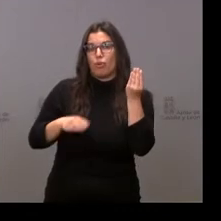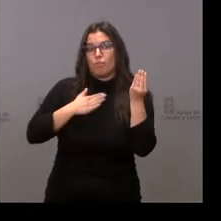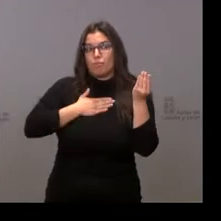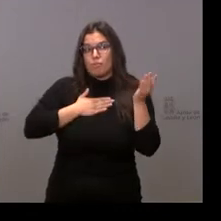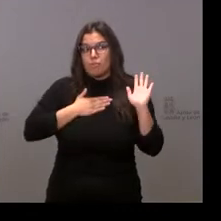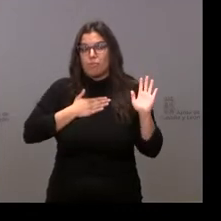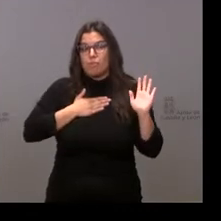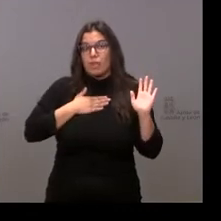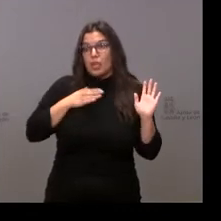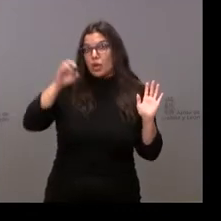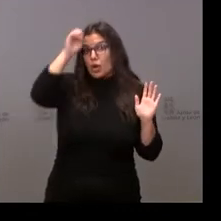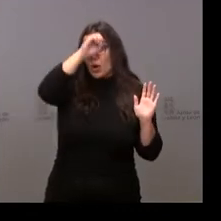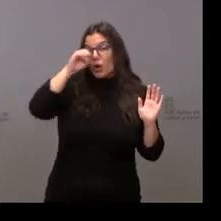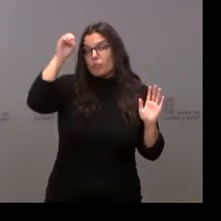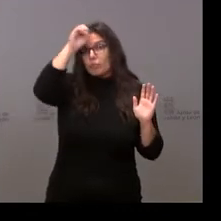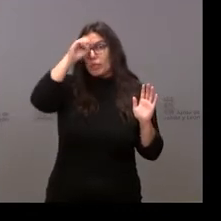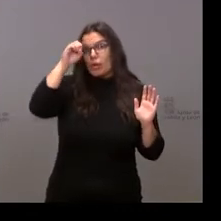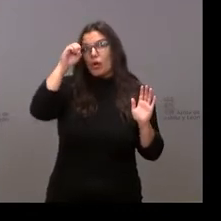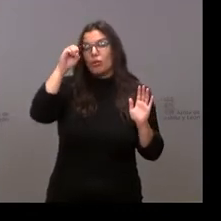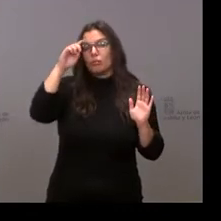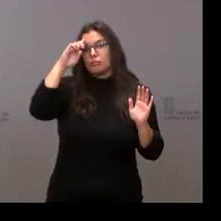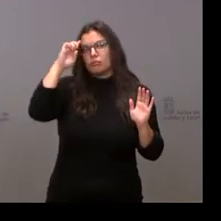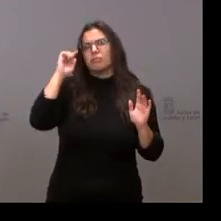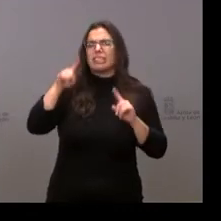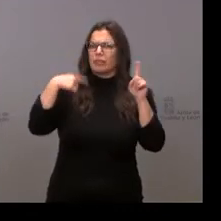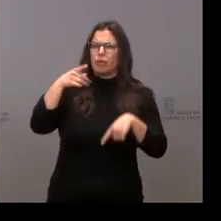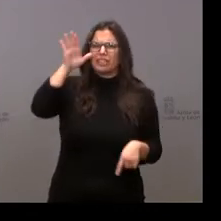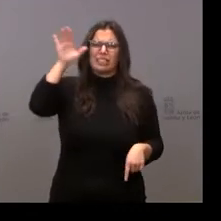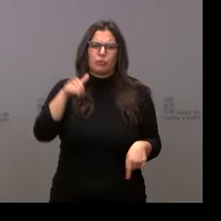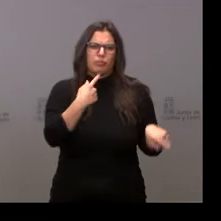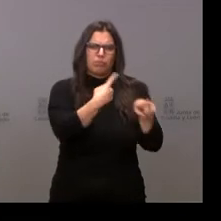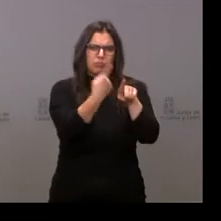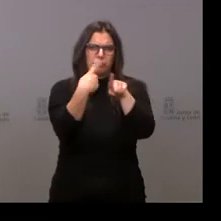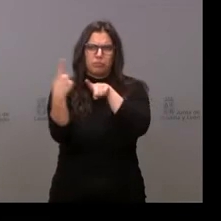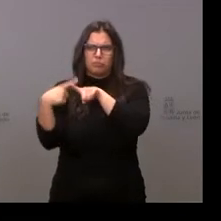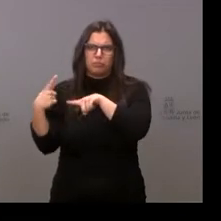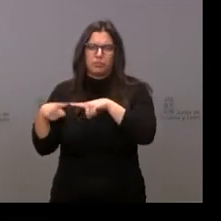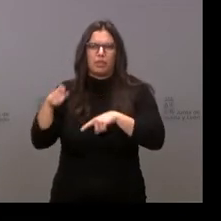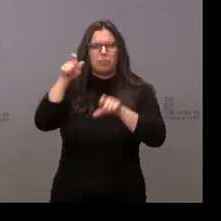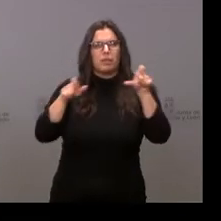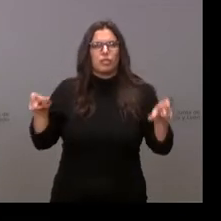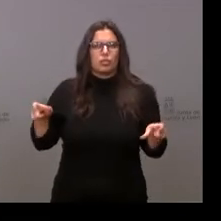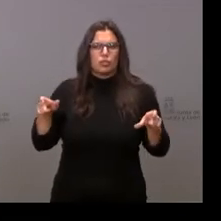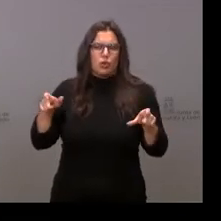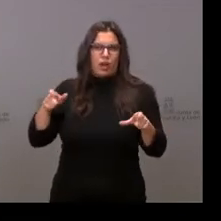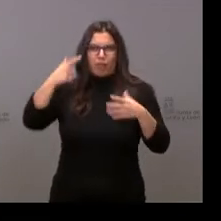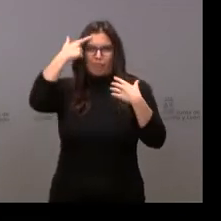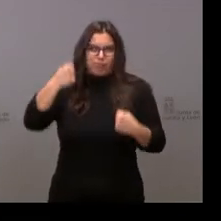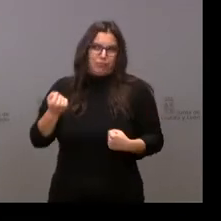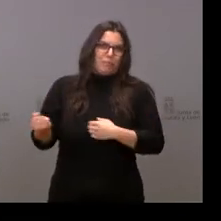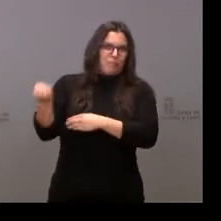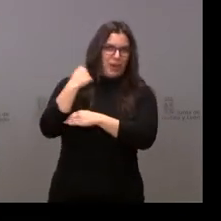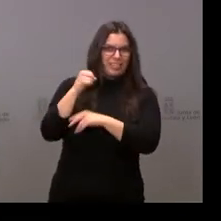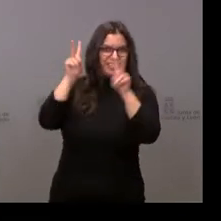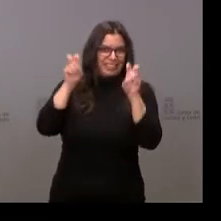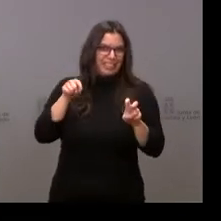punto de vista, aquí vais a tener la oportunidad de escuchar todos a personas con mayor cualificación que yo sobre